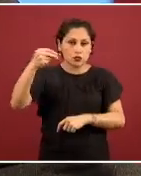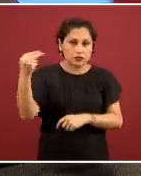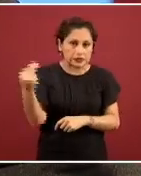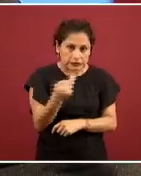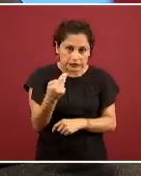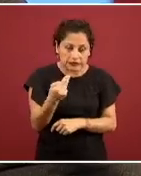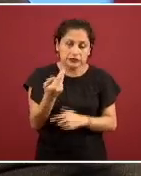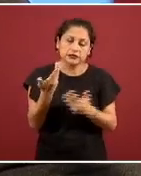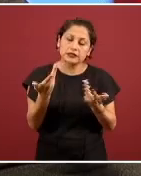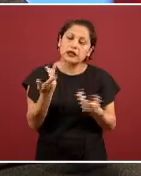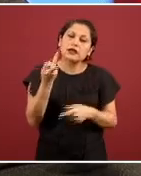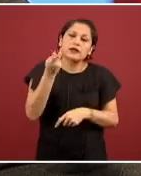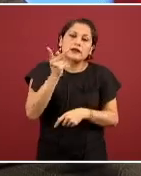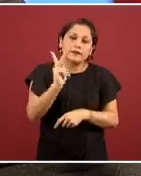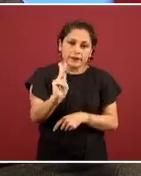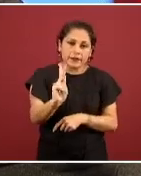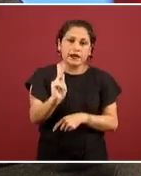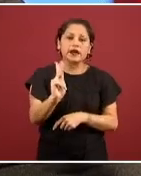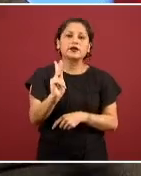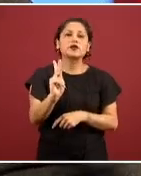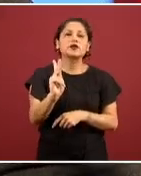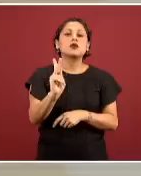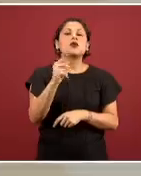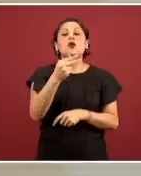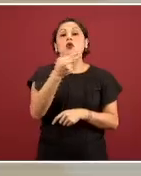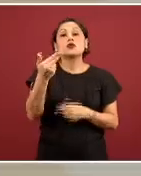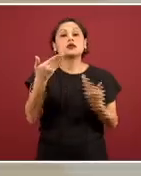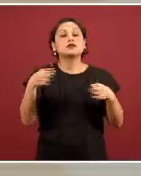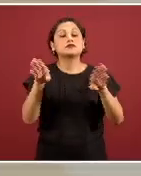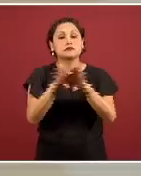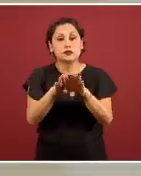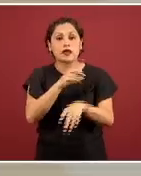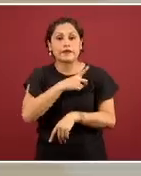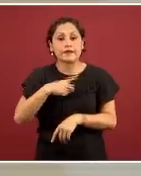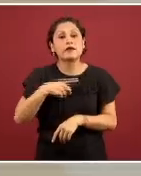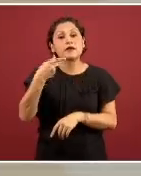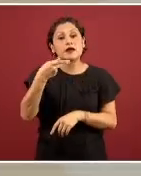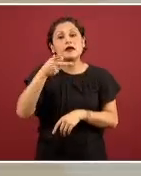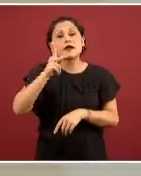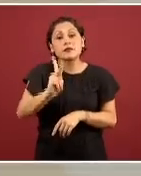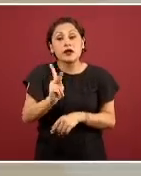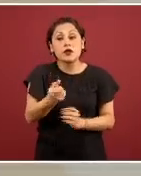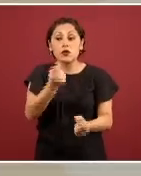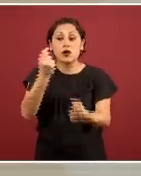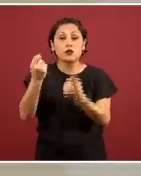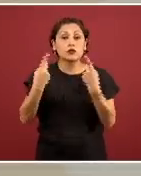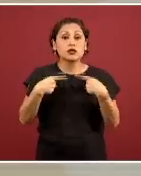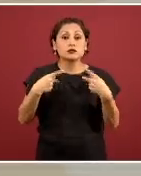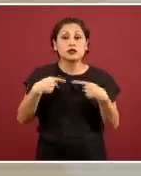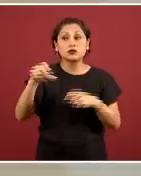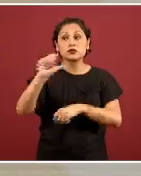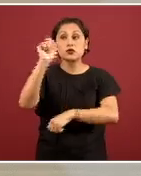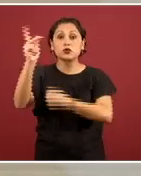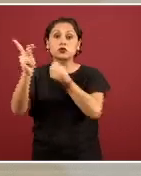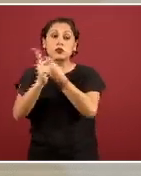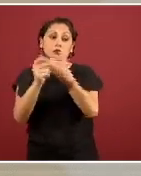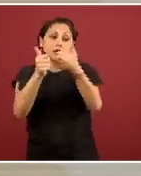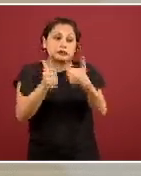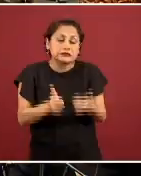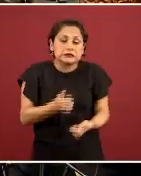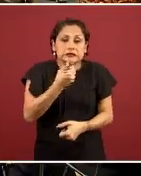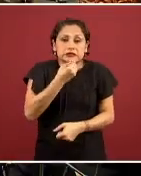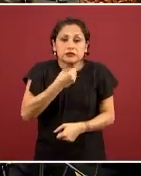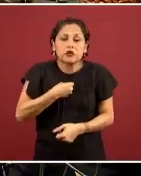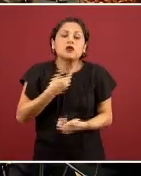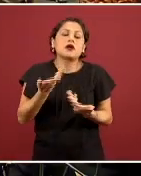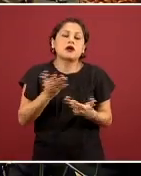razones humanitarias mantendrán el servicio a los ciudadanos extranjeros que requieran de